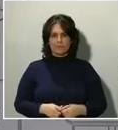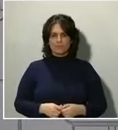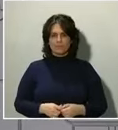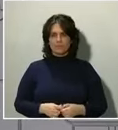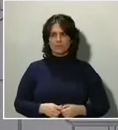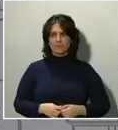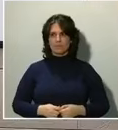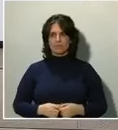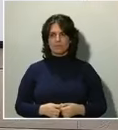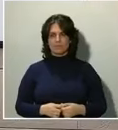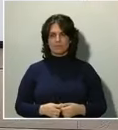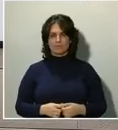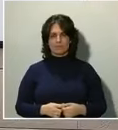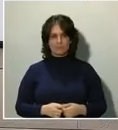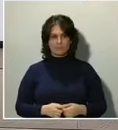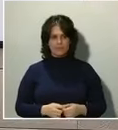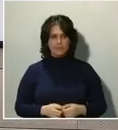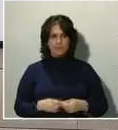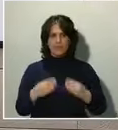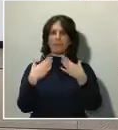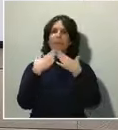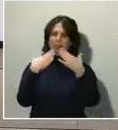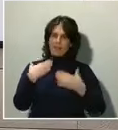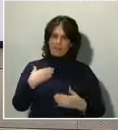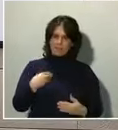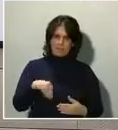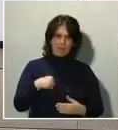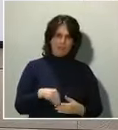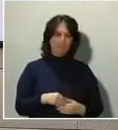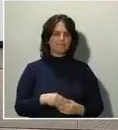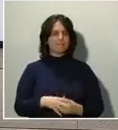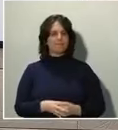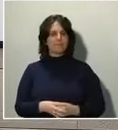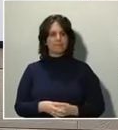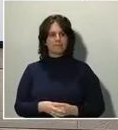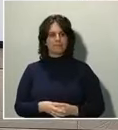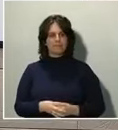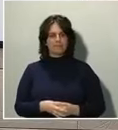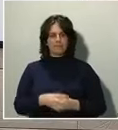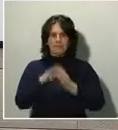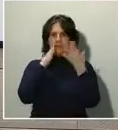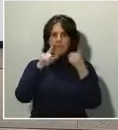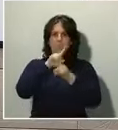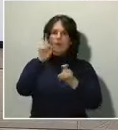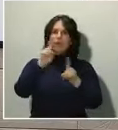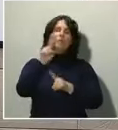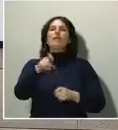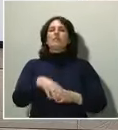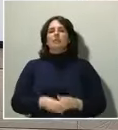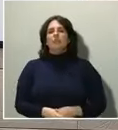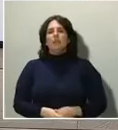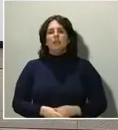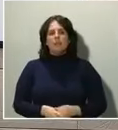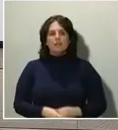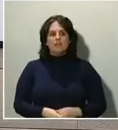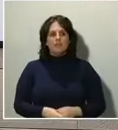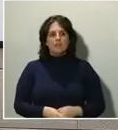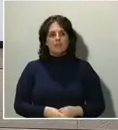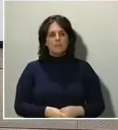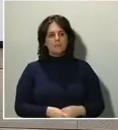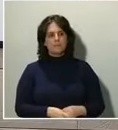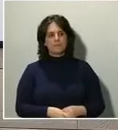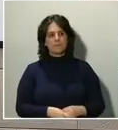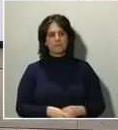Muchas gracias, presidente. Gracias. Pasamos ahora al turno de preguntas. Me gustaría decir, con el permiso del